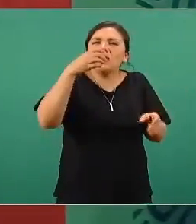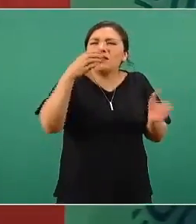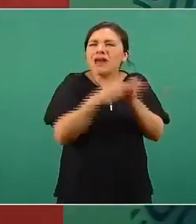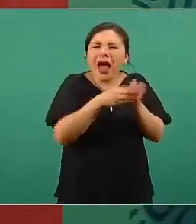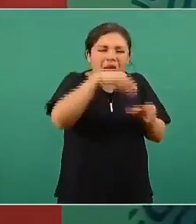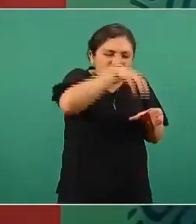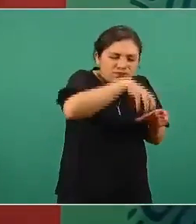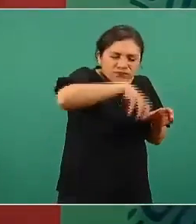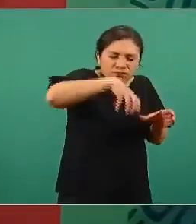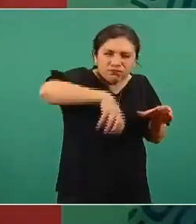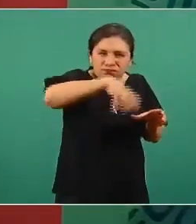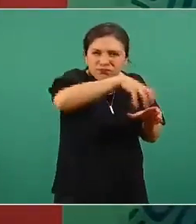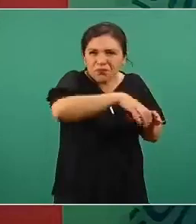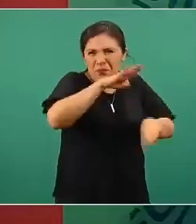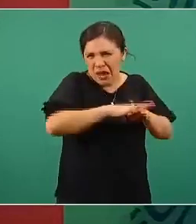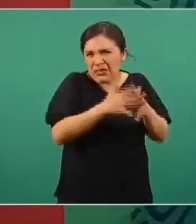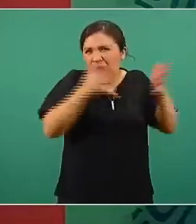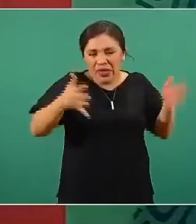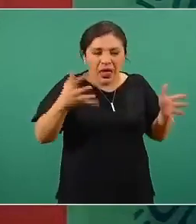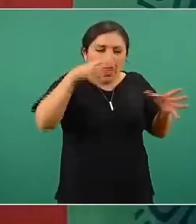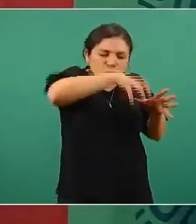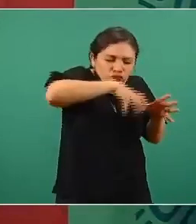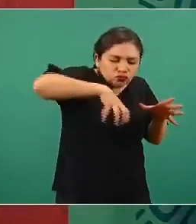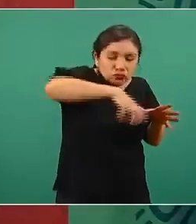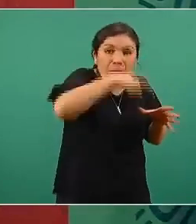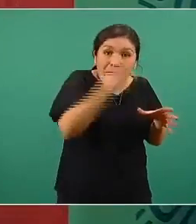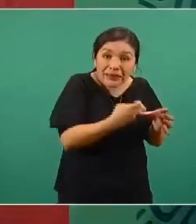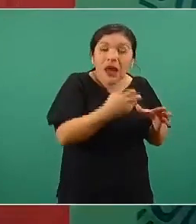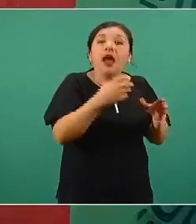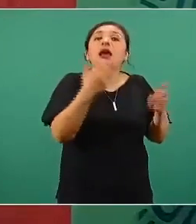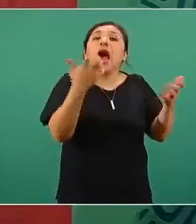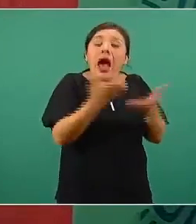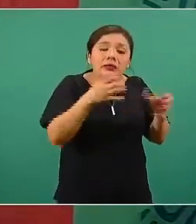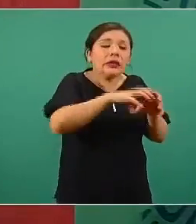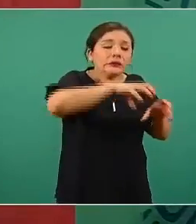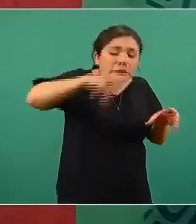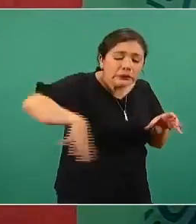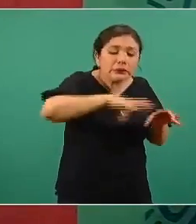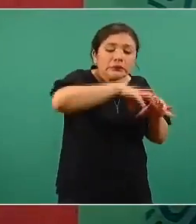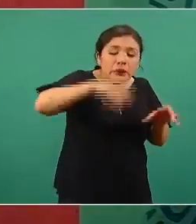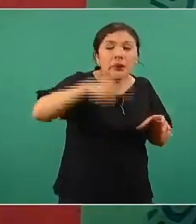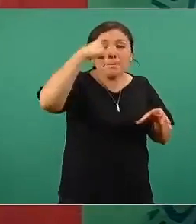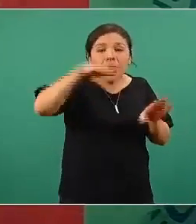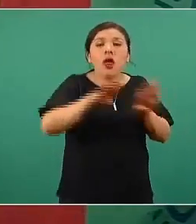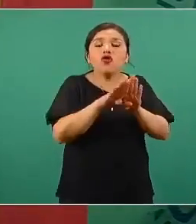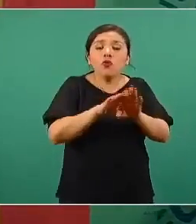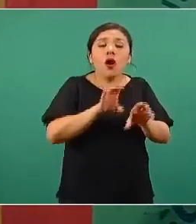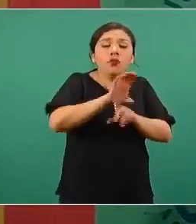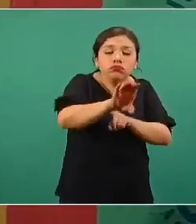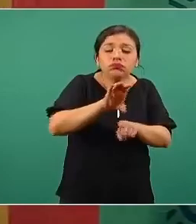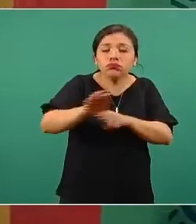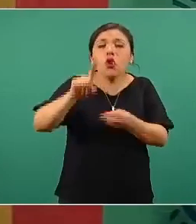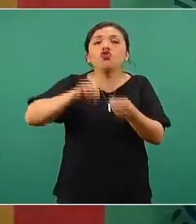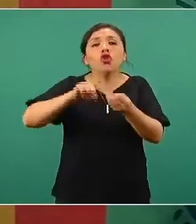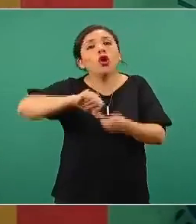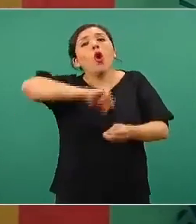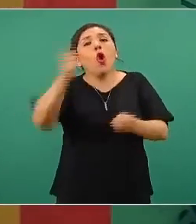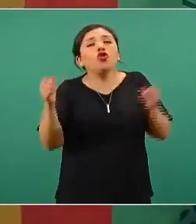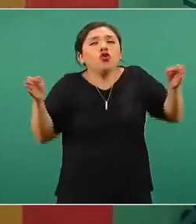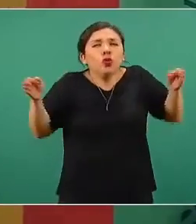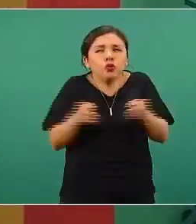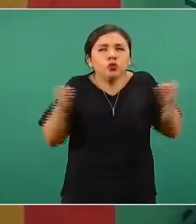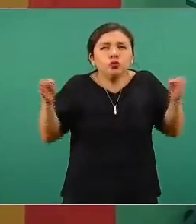interior de unas cajas muy grandes y redistribuirlas a equipos de refrigeración